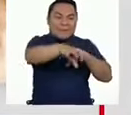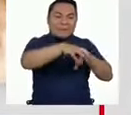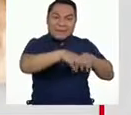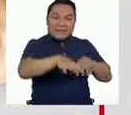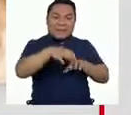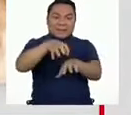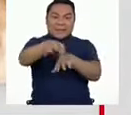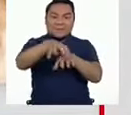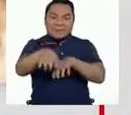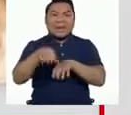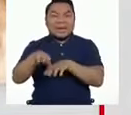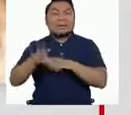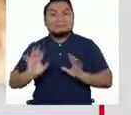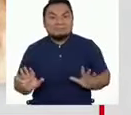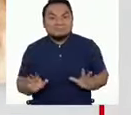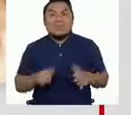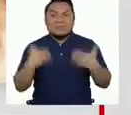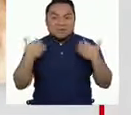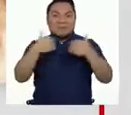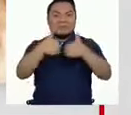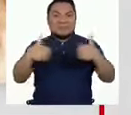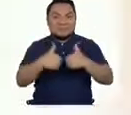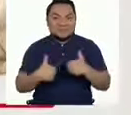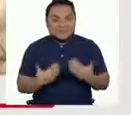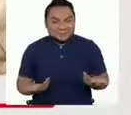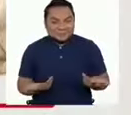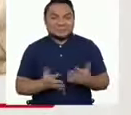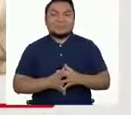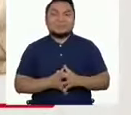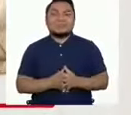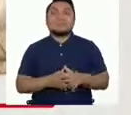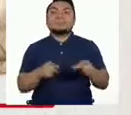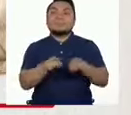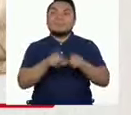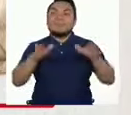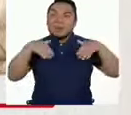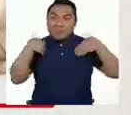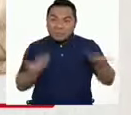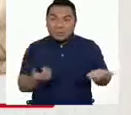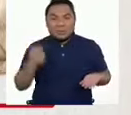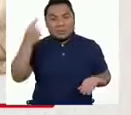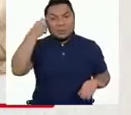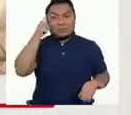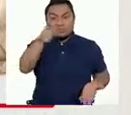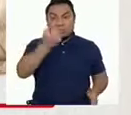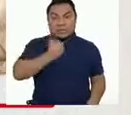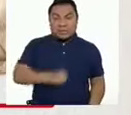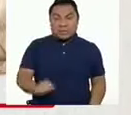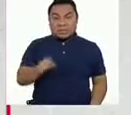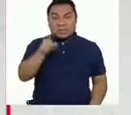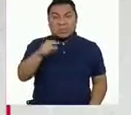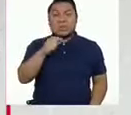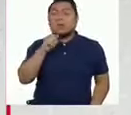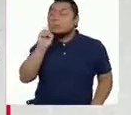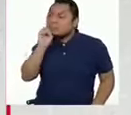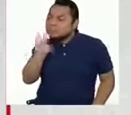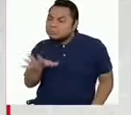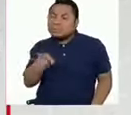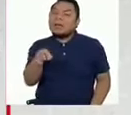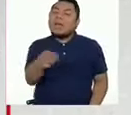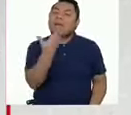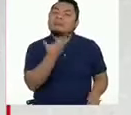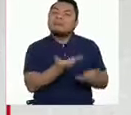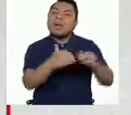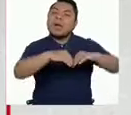seguir clasificando las prendas. También pueden pedirle a sus hijos e hijas que